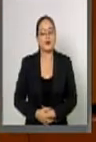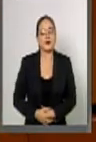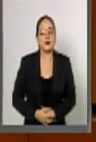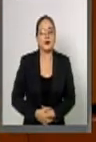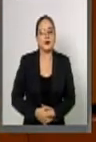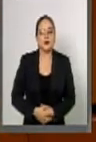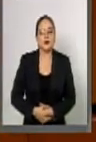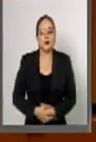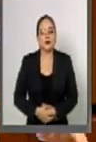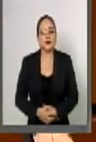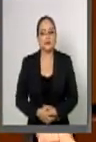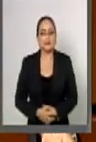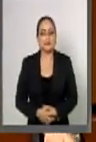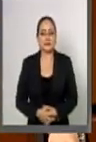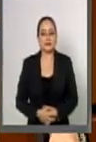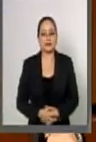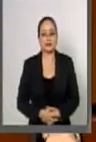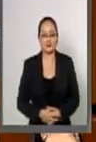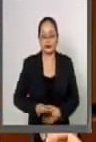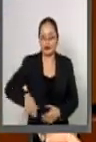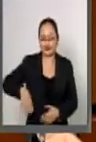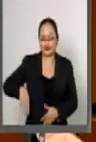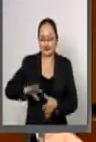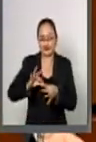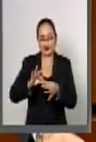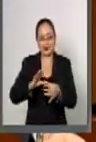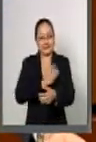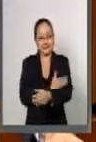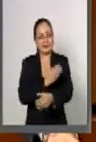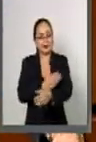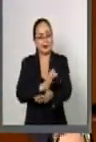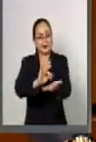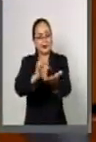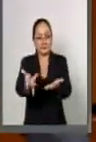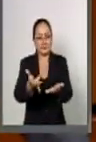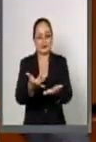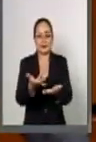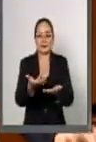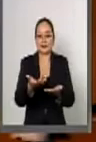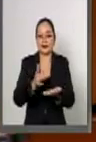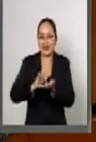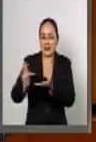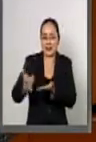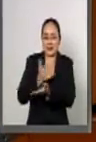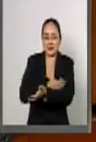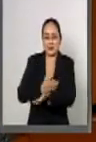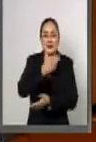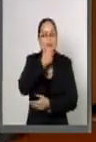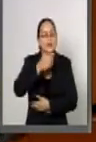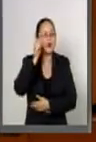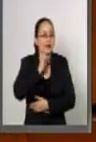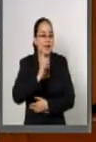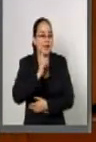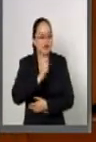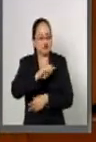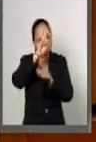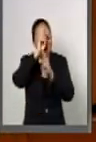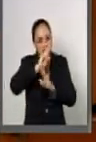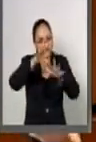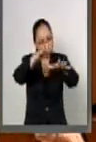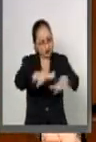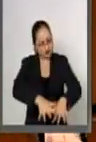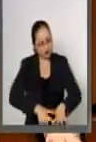decía gracias compañeras y compañeros senadores por guardar respeto a este